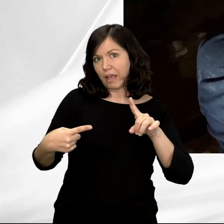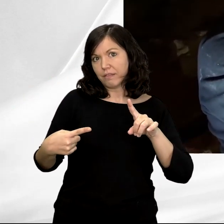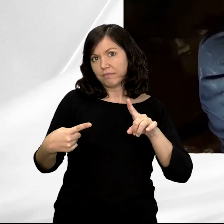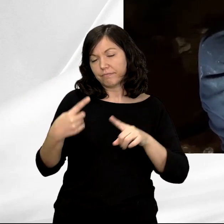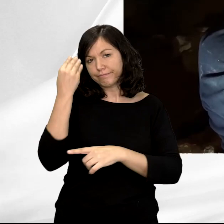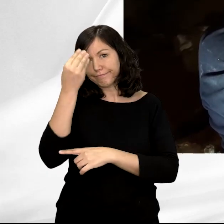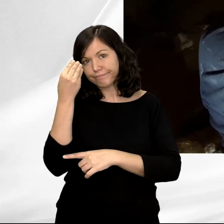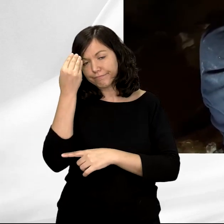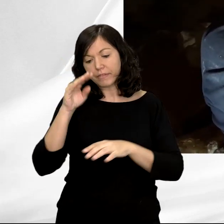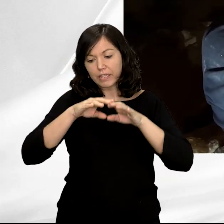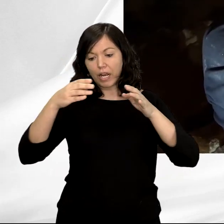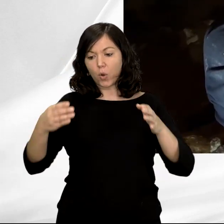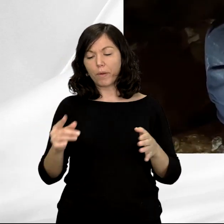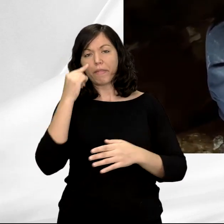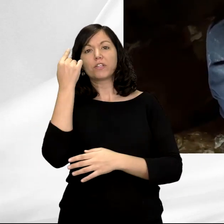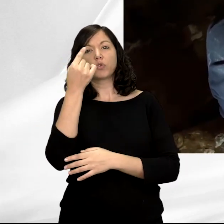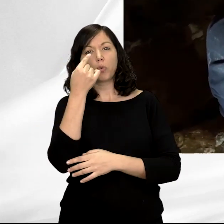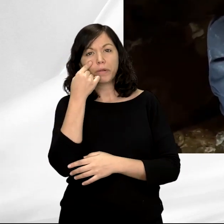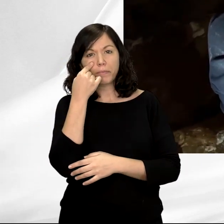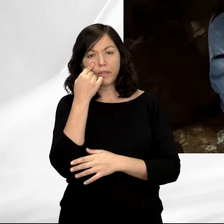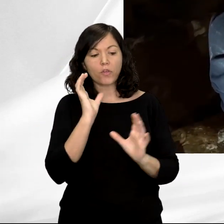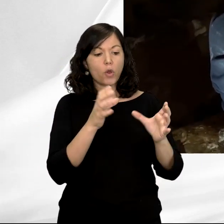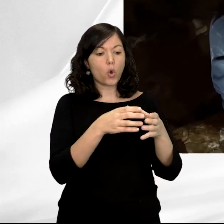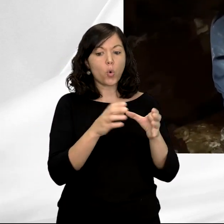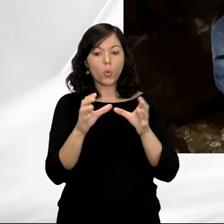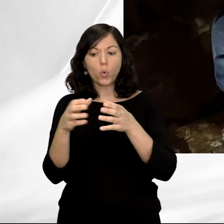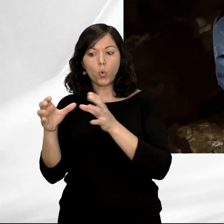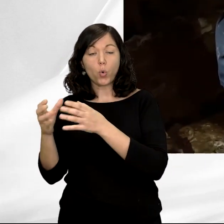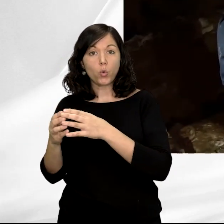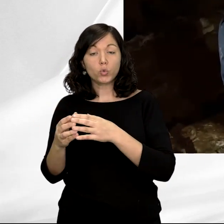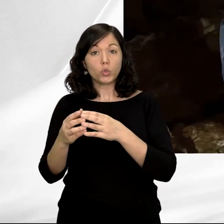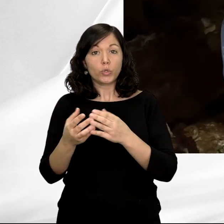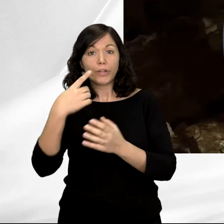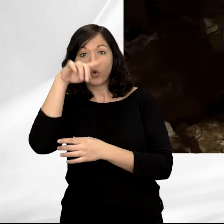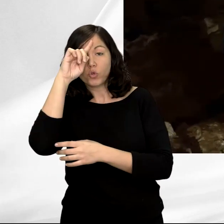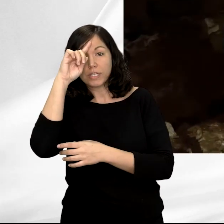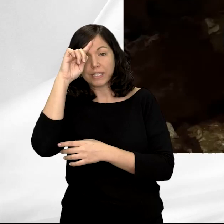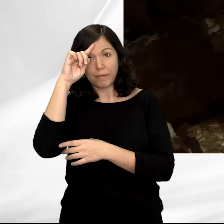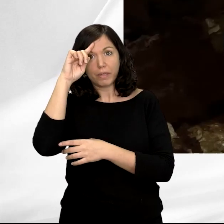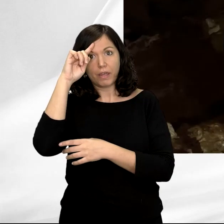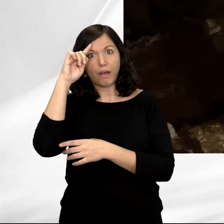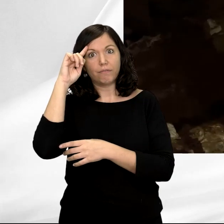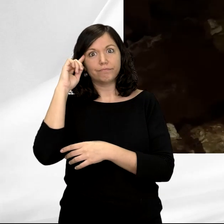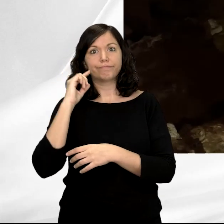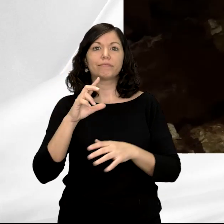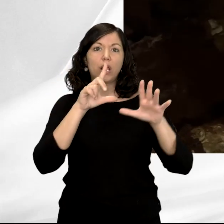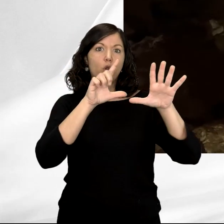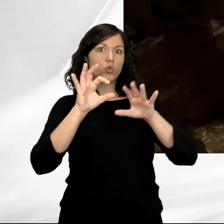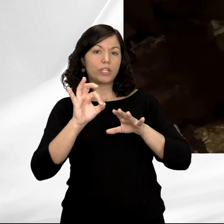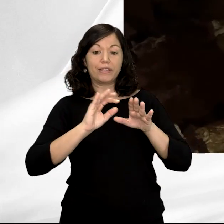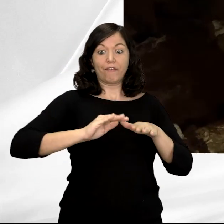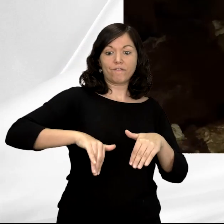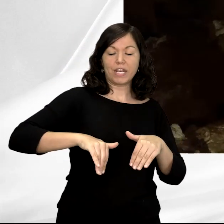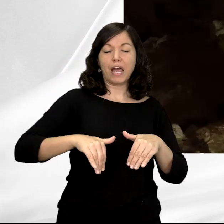prospectora en la cueva que lleva al descubrimiento de conjuntos de los que no se tenía constancia a finales de los 70.